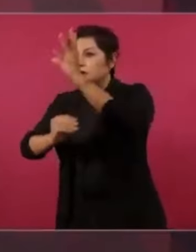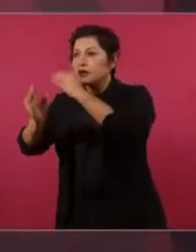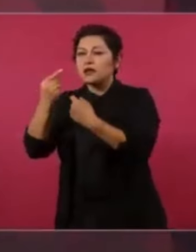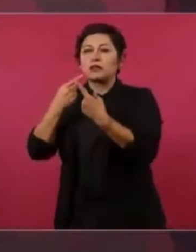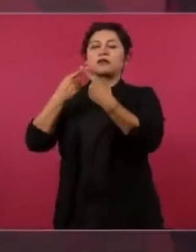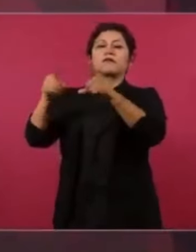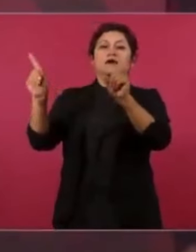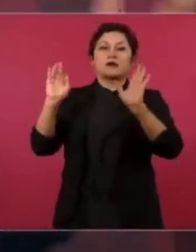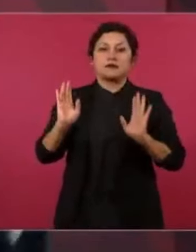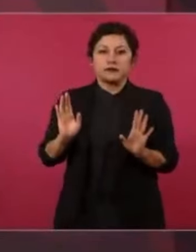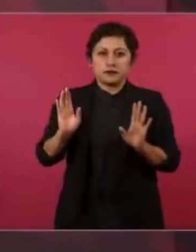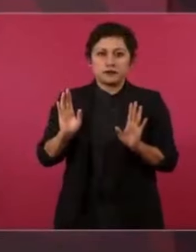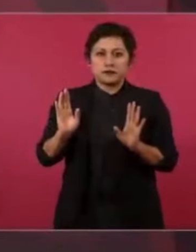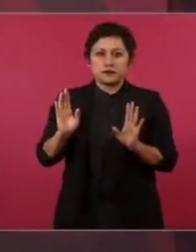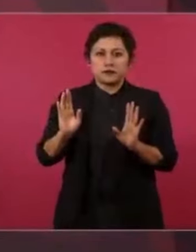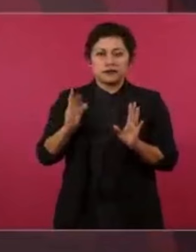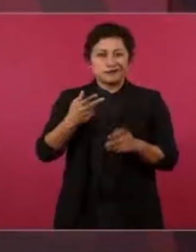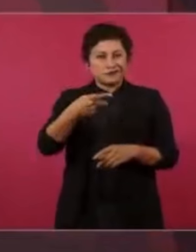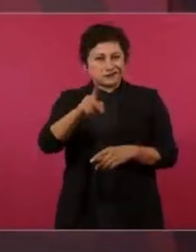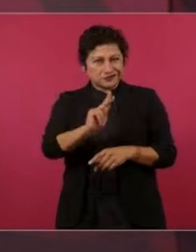que no se necesitan.